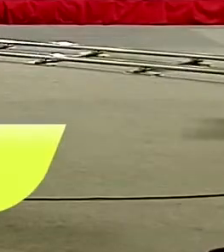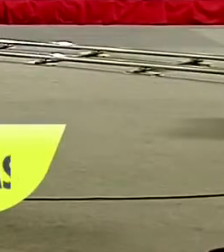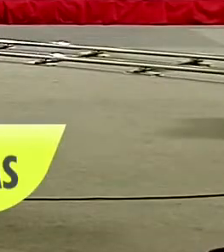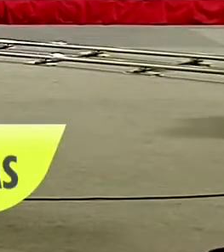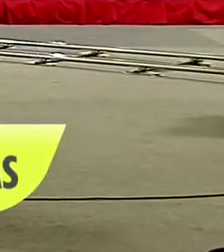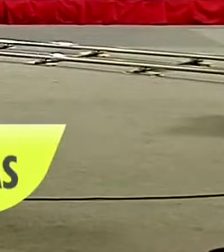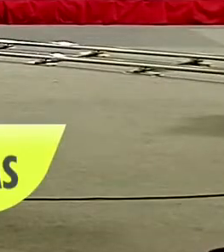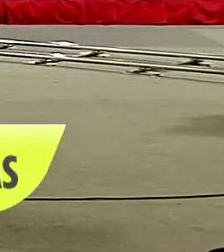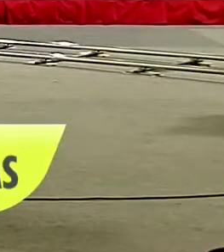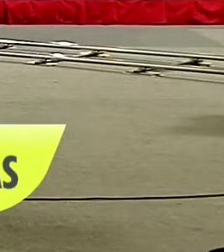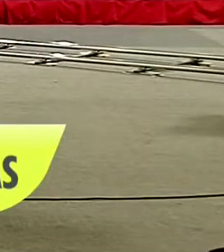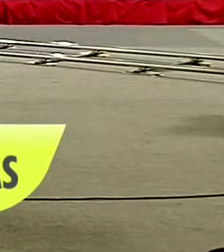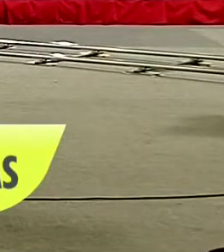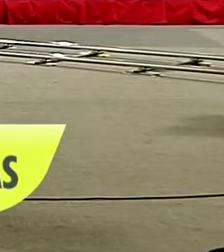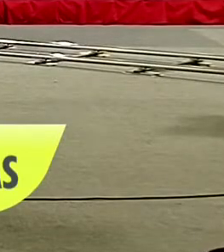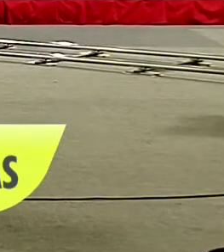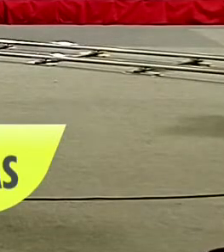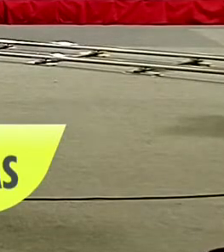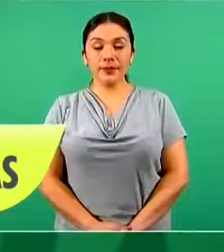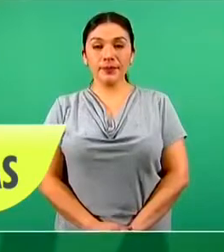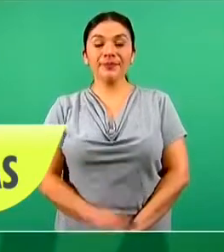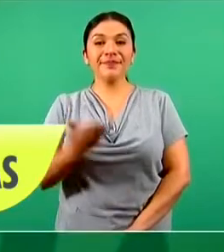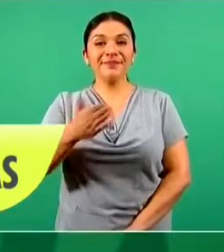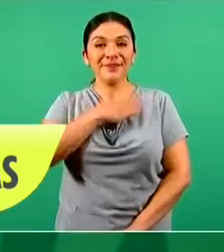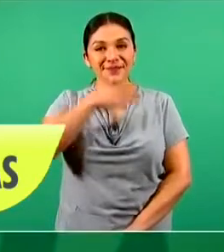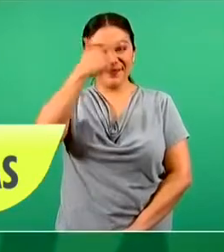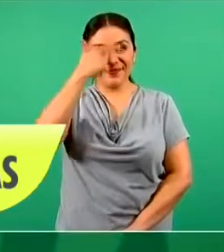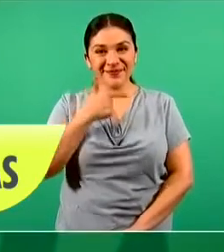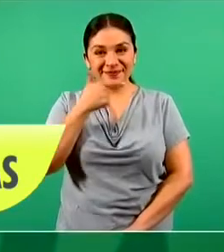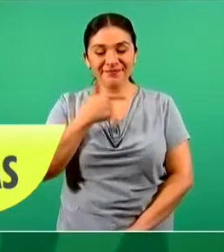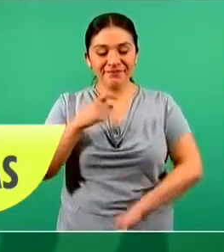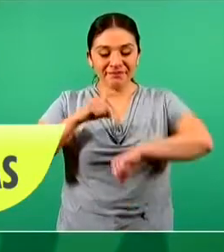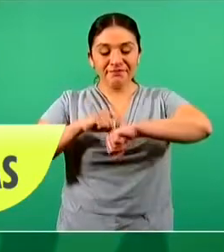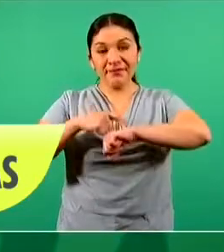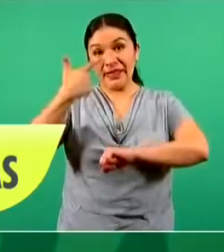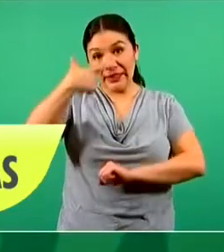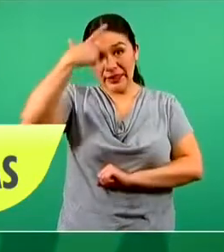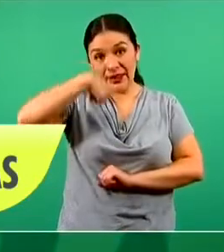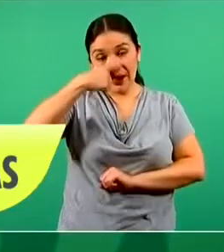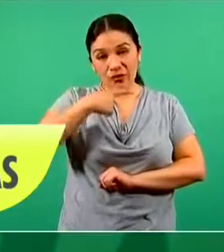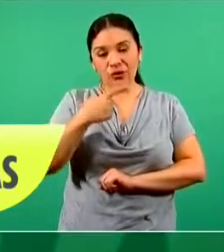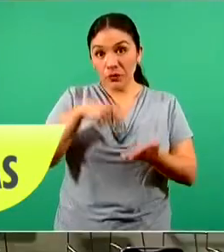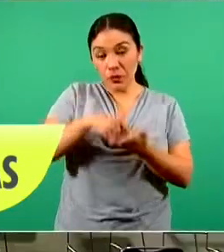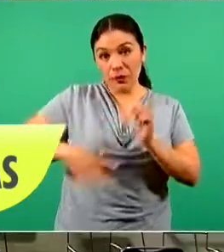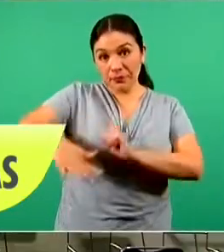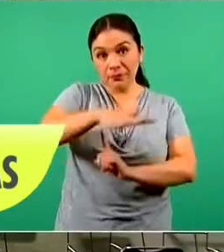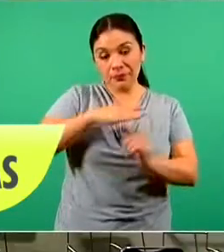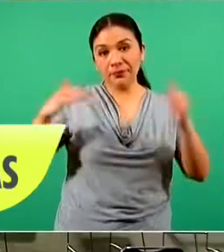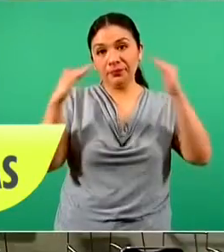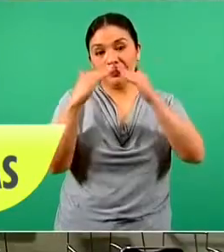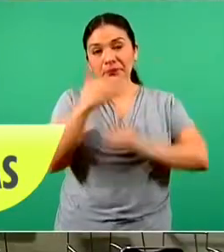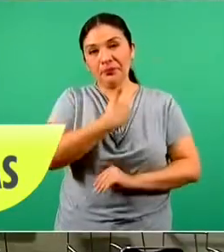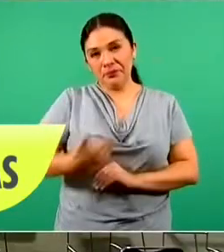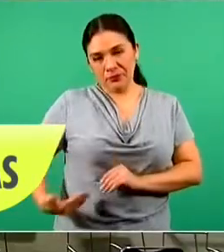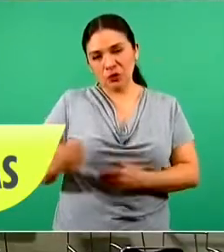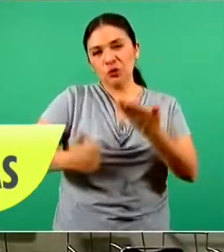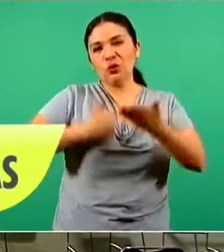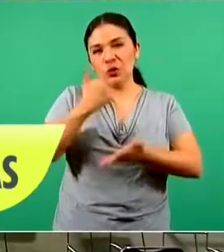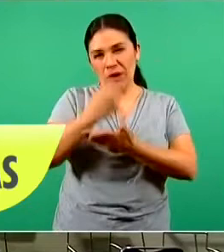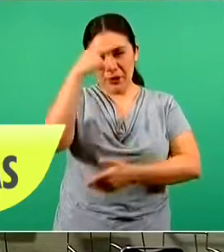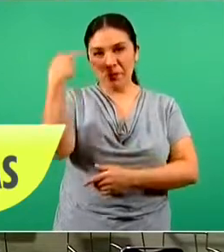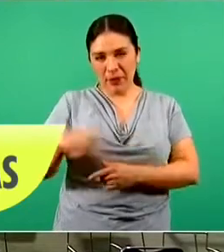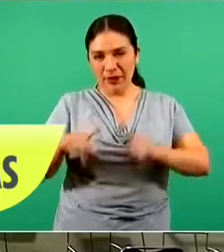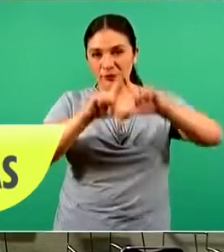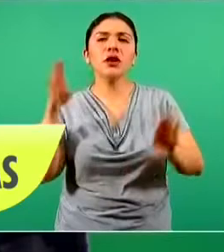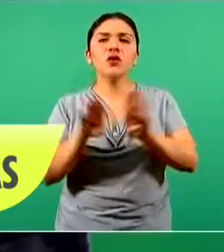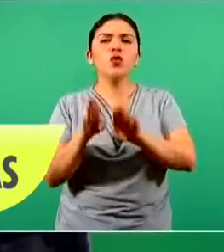finalmente las conferencias vespertinas en Palacio Nacional, en las que desde hace más de un año, año y medio, casi se daba el reporte diario de la pandemia,